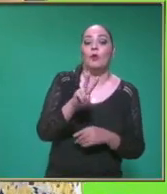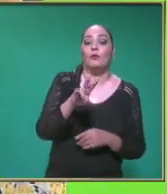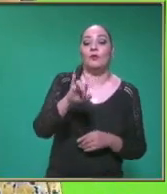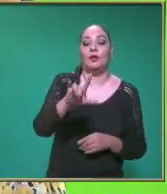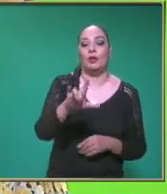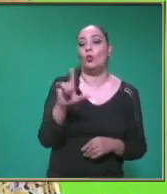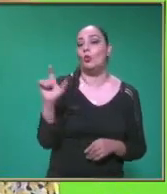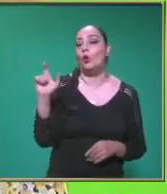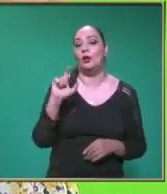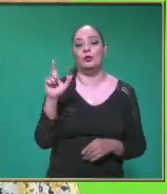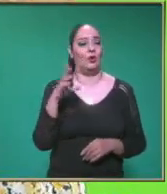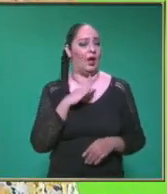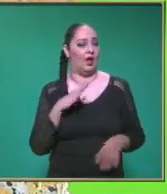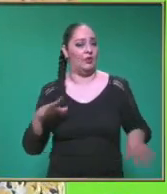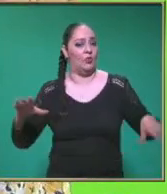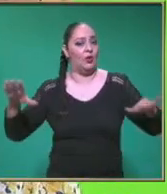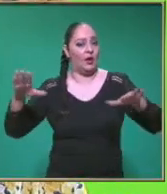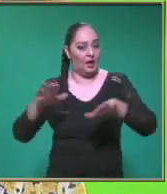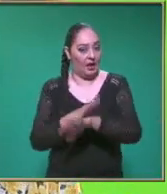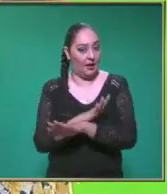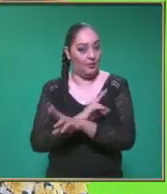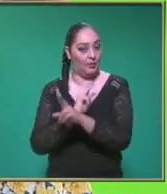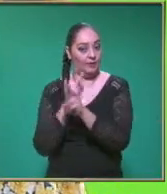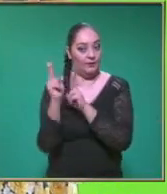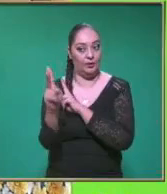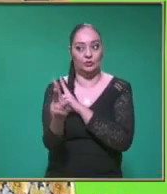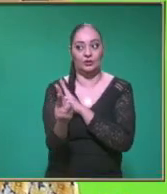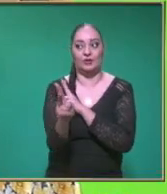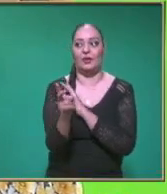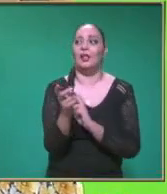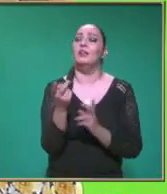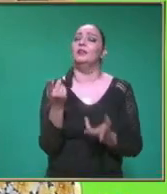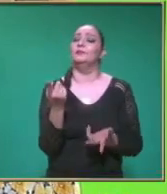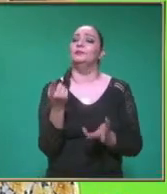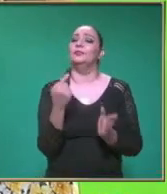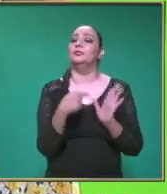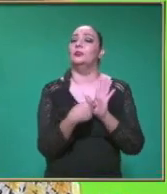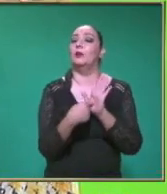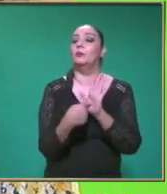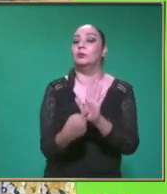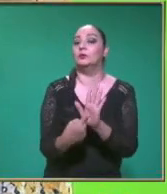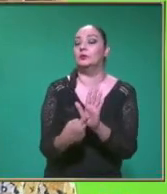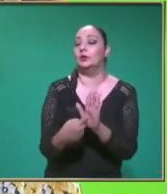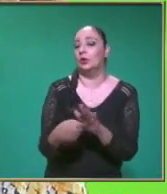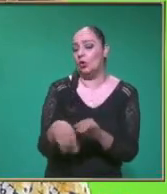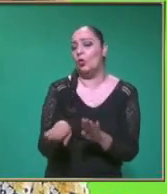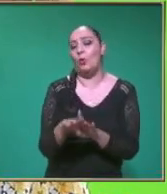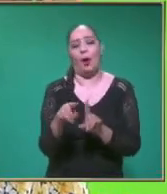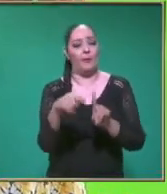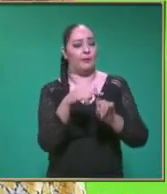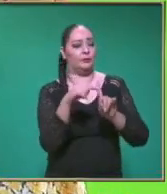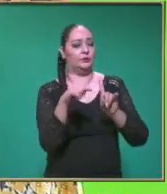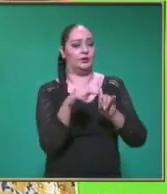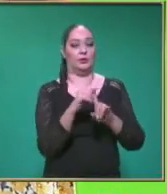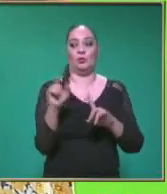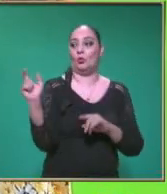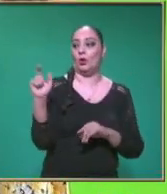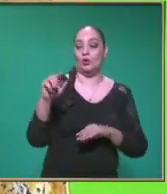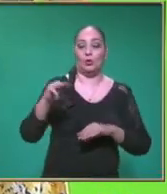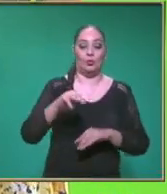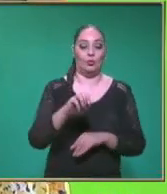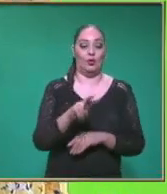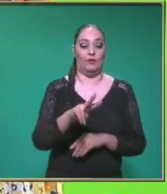cambio De velocidad Esto va a ser Representado ¿Verdad? De manera positiva Cuando el móvil